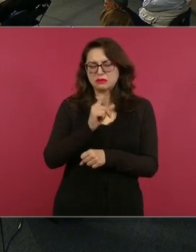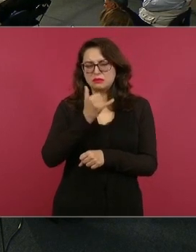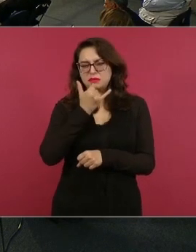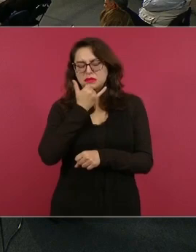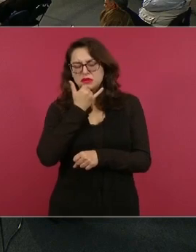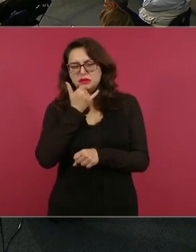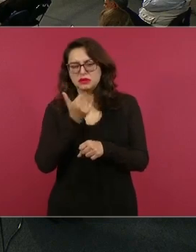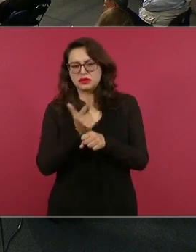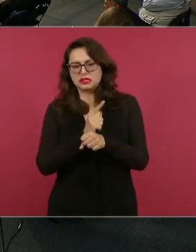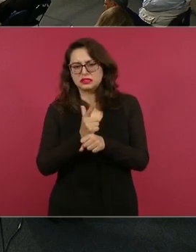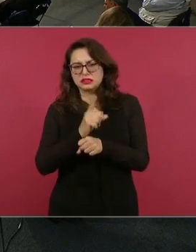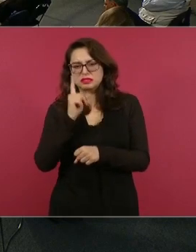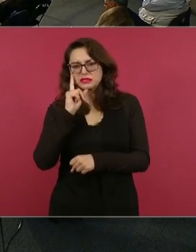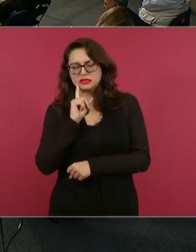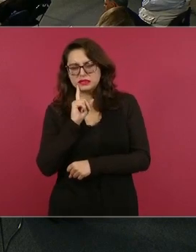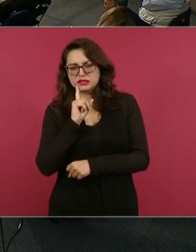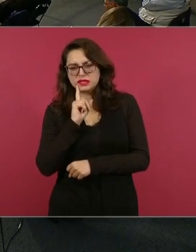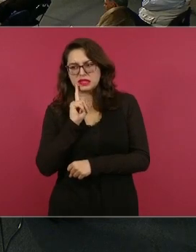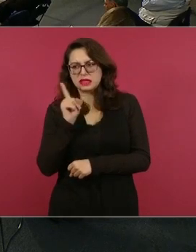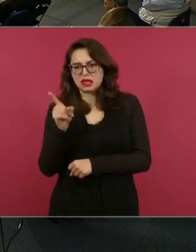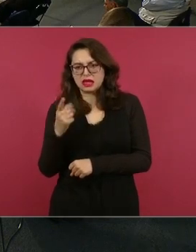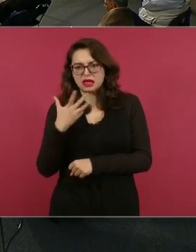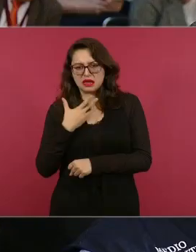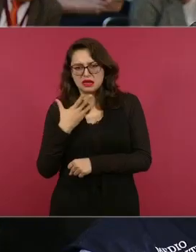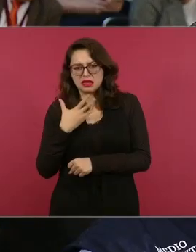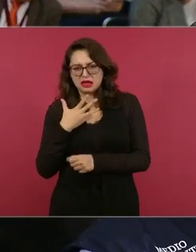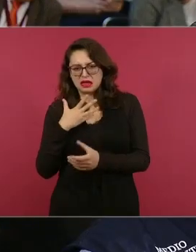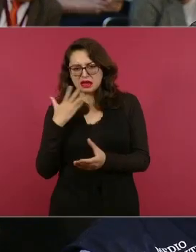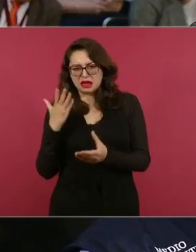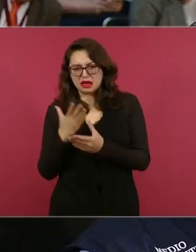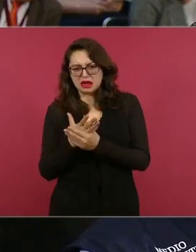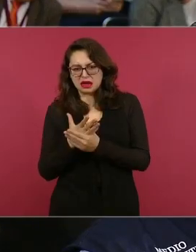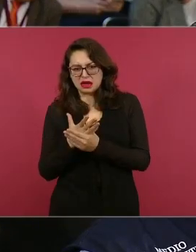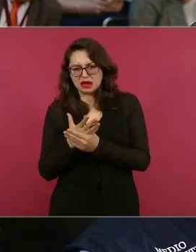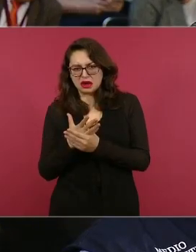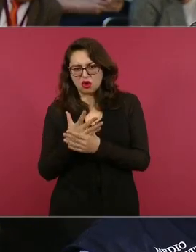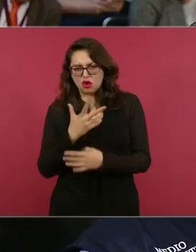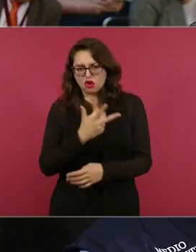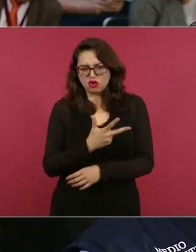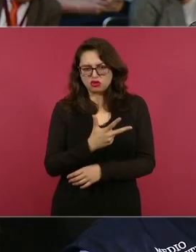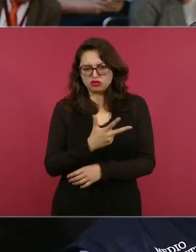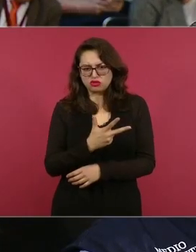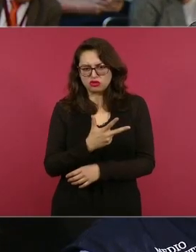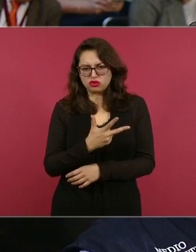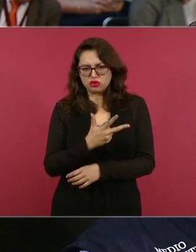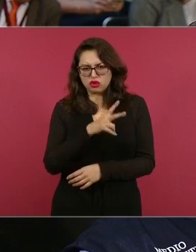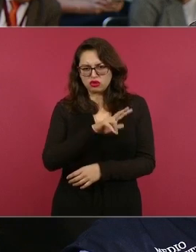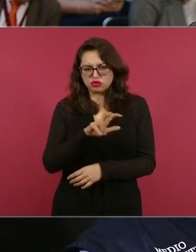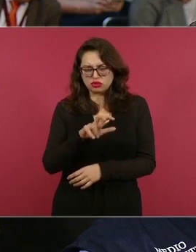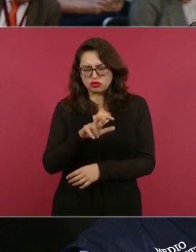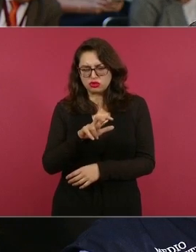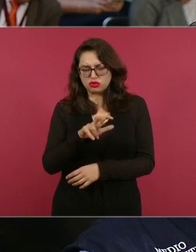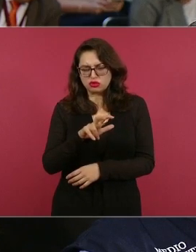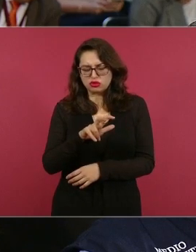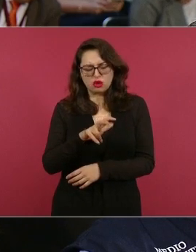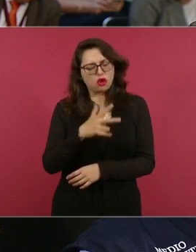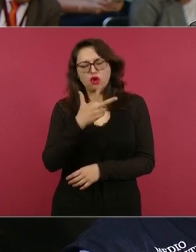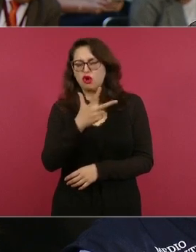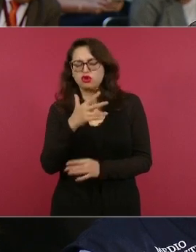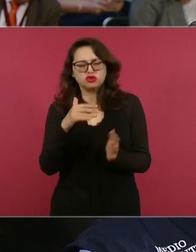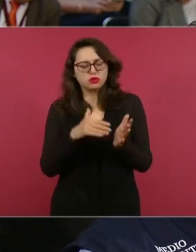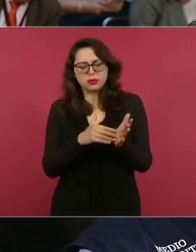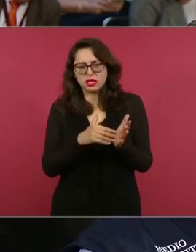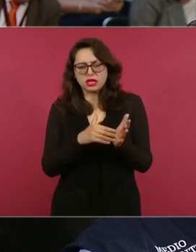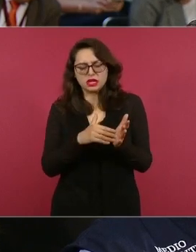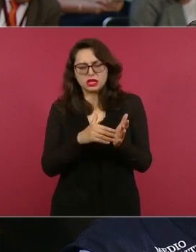que supuestamente tiene la carpeta principal ocho ocho ocho ciento seis diagonal diecinueve